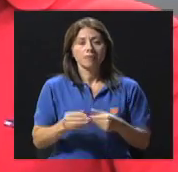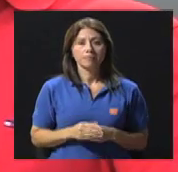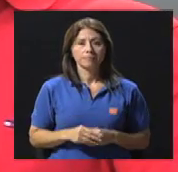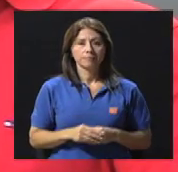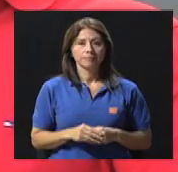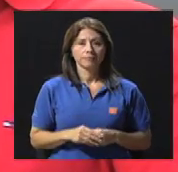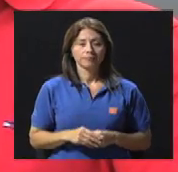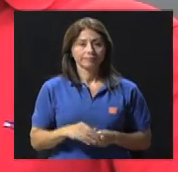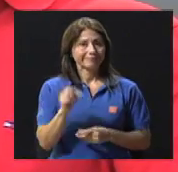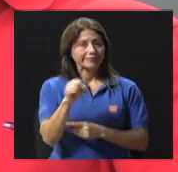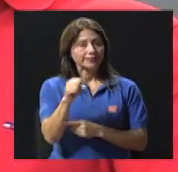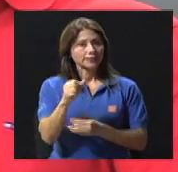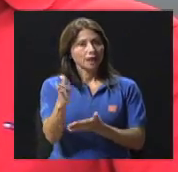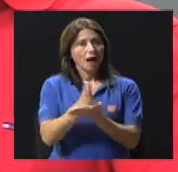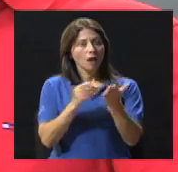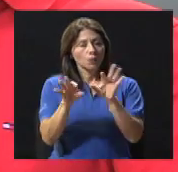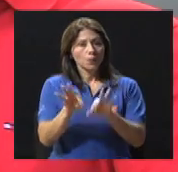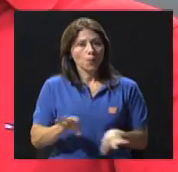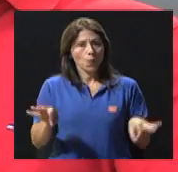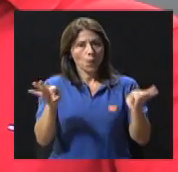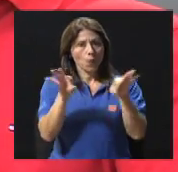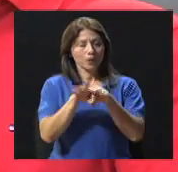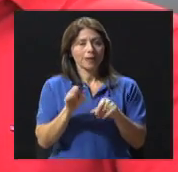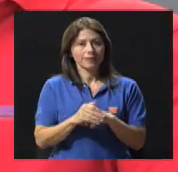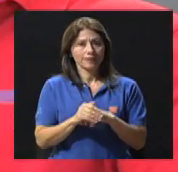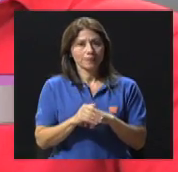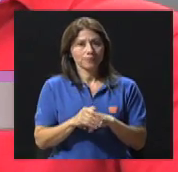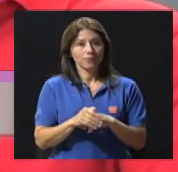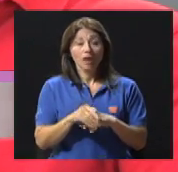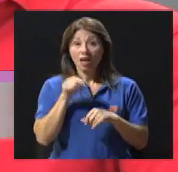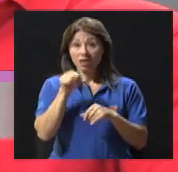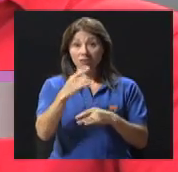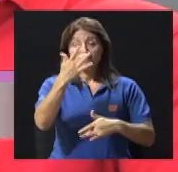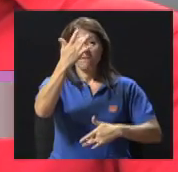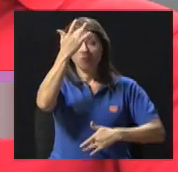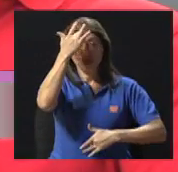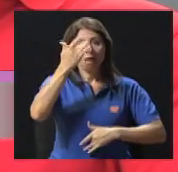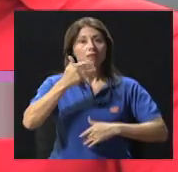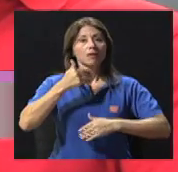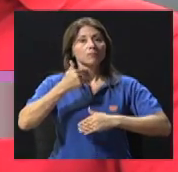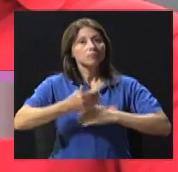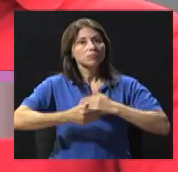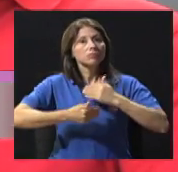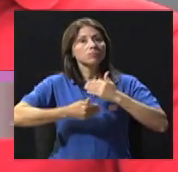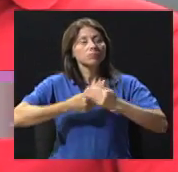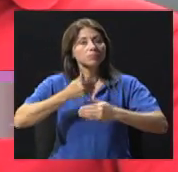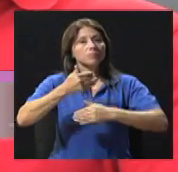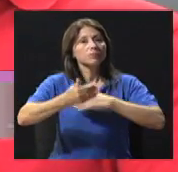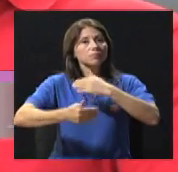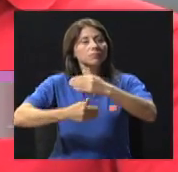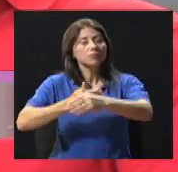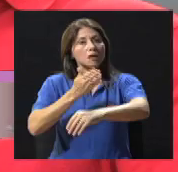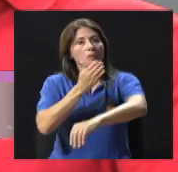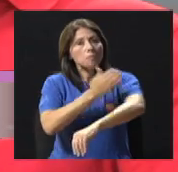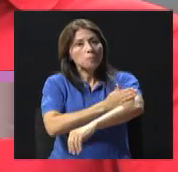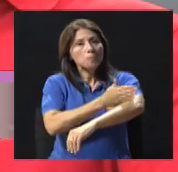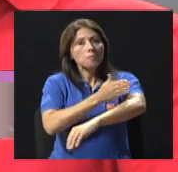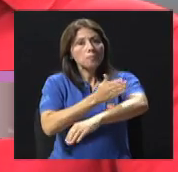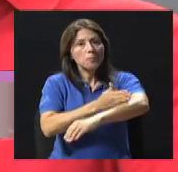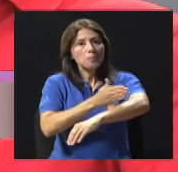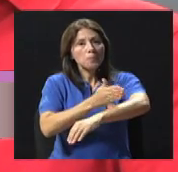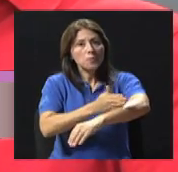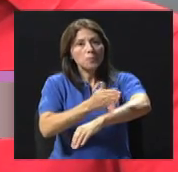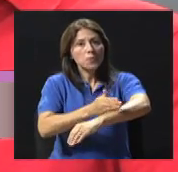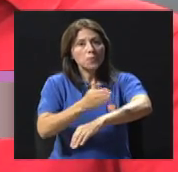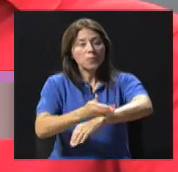Y hay algo importante y es que la enfermedad va a continuar progresando hasta niveles donde las personas